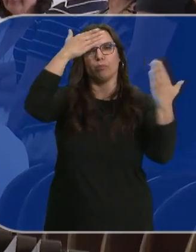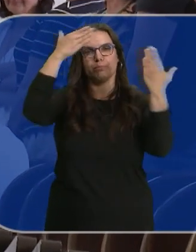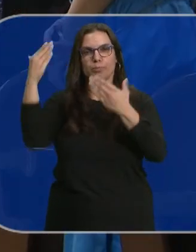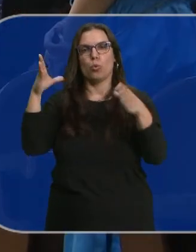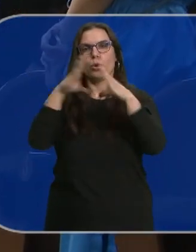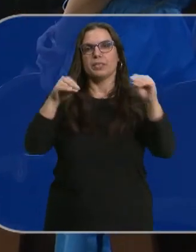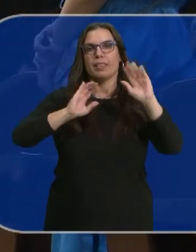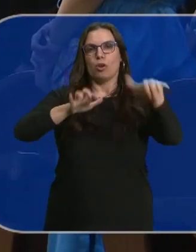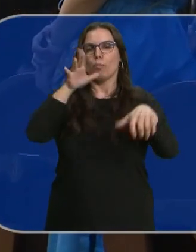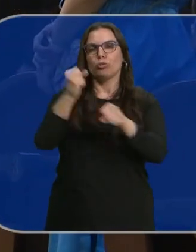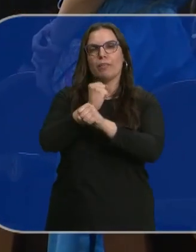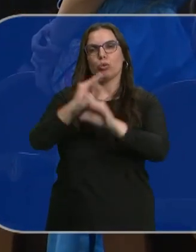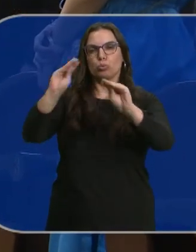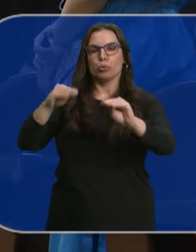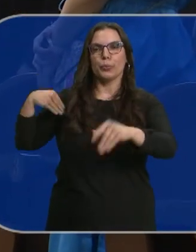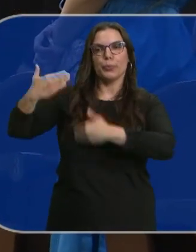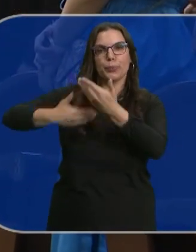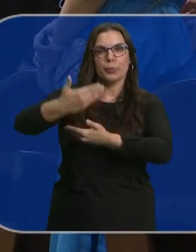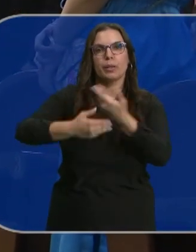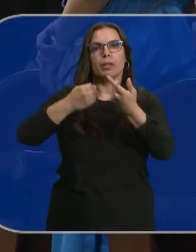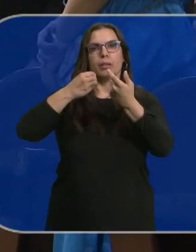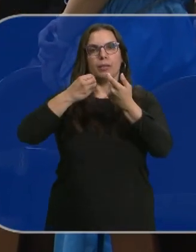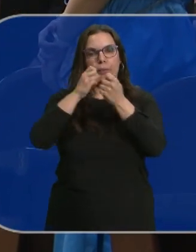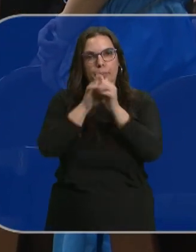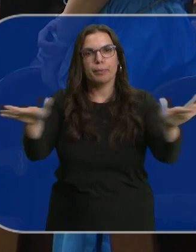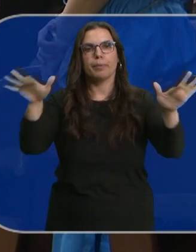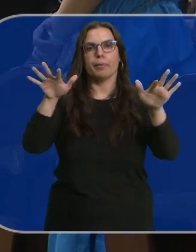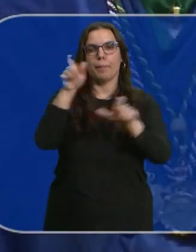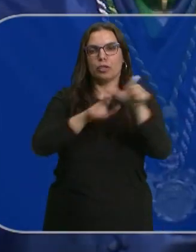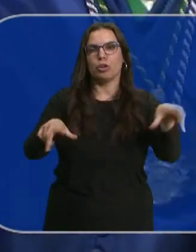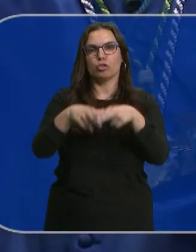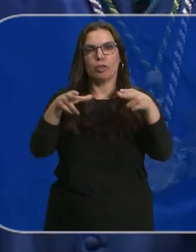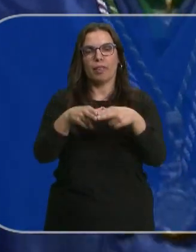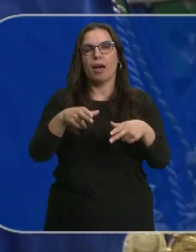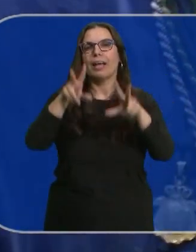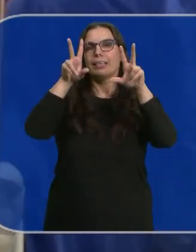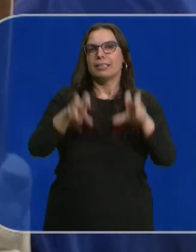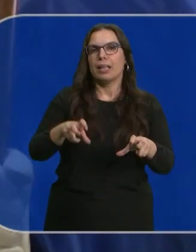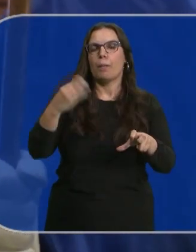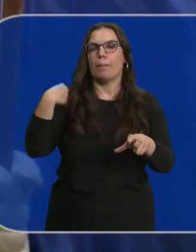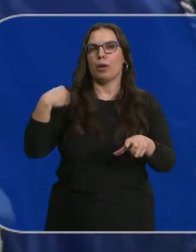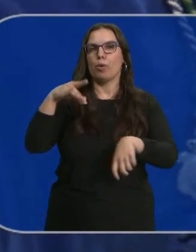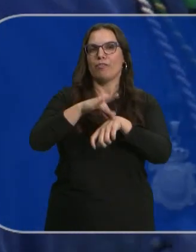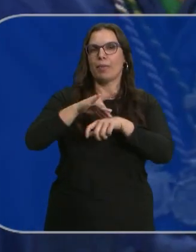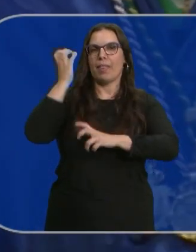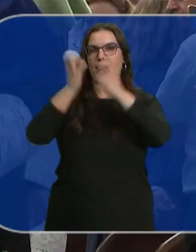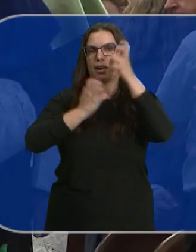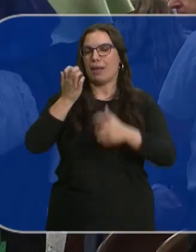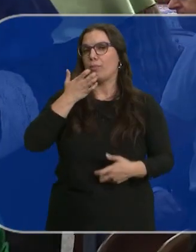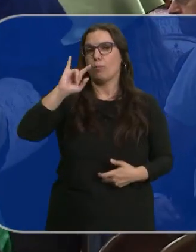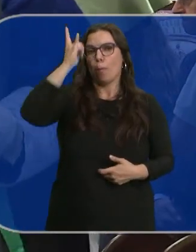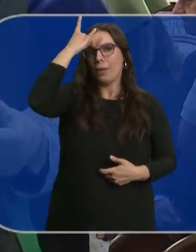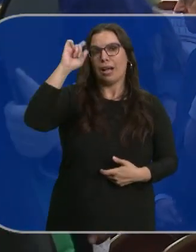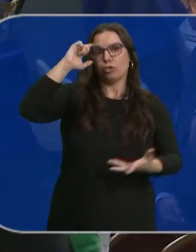la Universidad de León por su labor en la comunicación y transmisión de conocimientos a la sociedad sobre zoonosis como el mal de las vacas locas o las